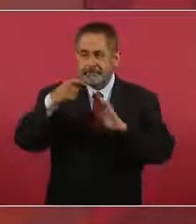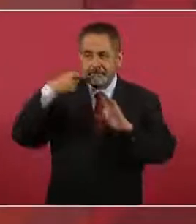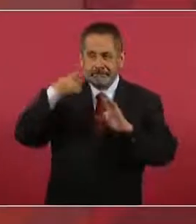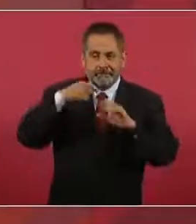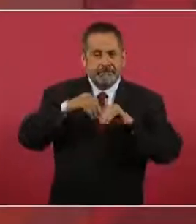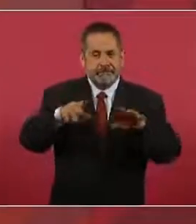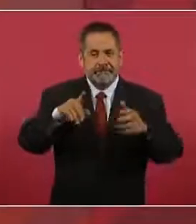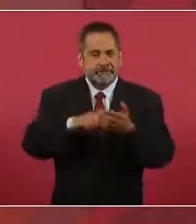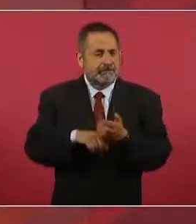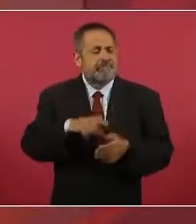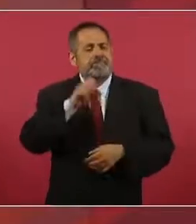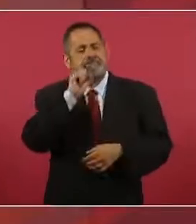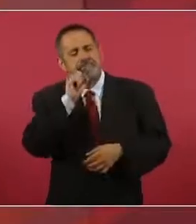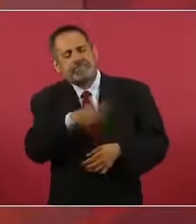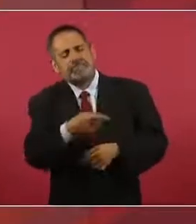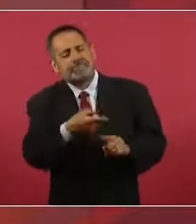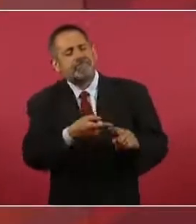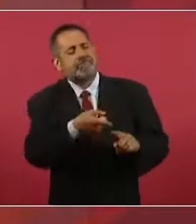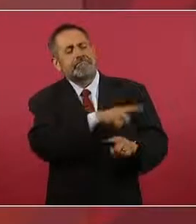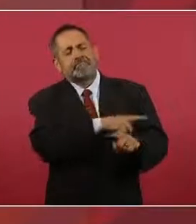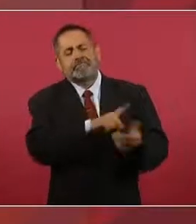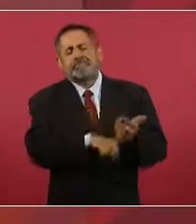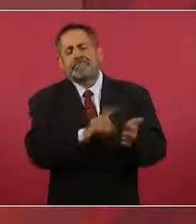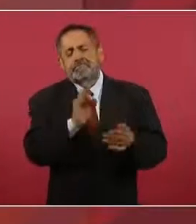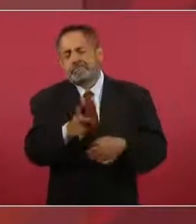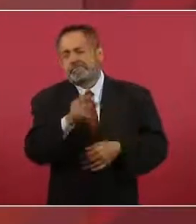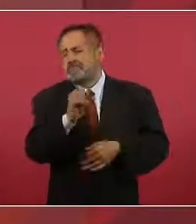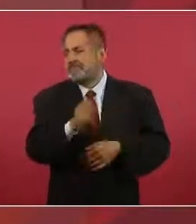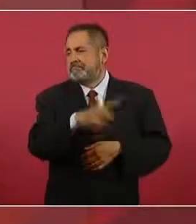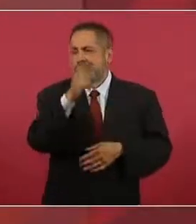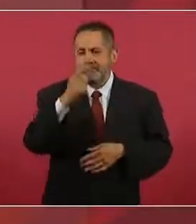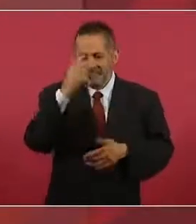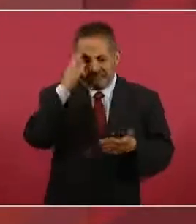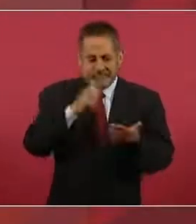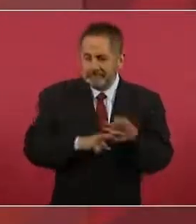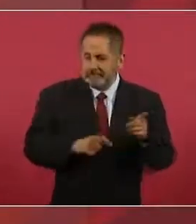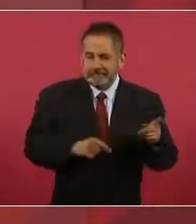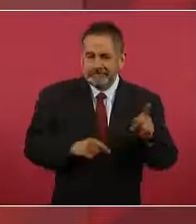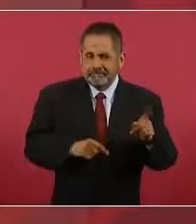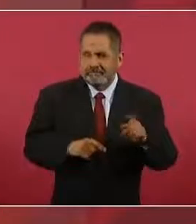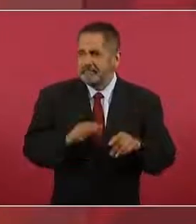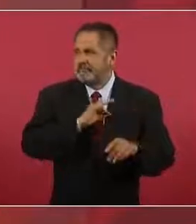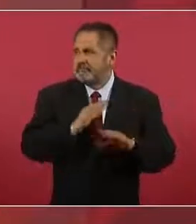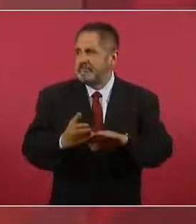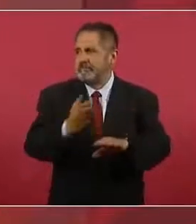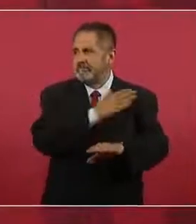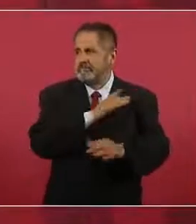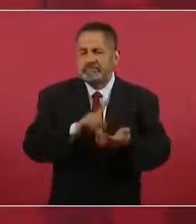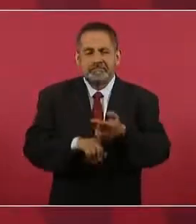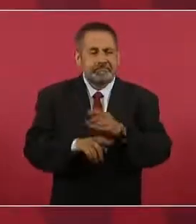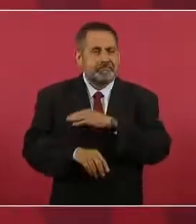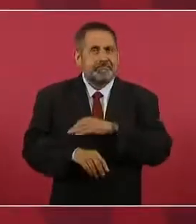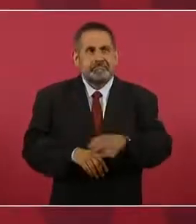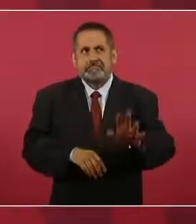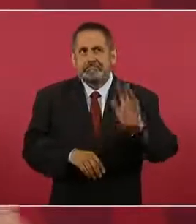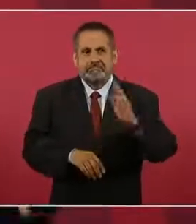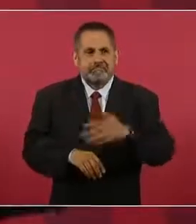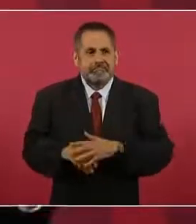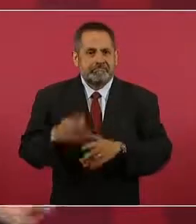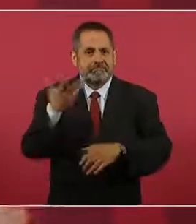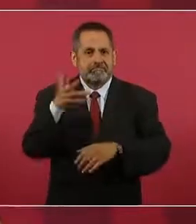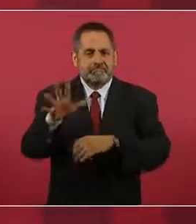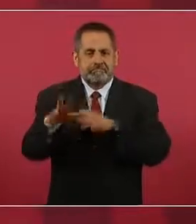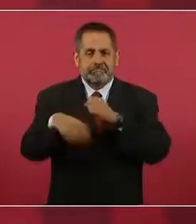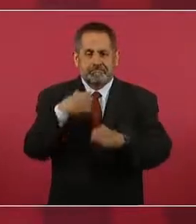un refrito yo creo que de hace 10